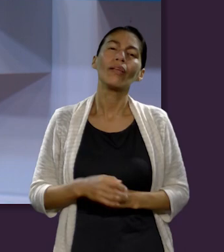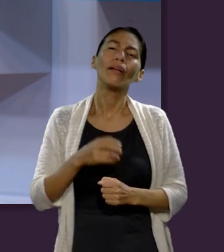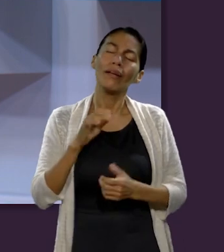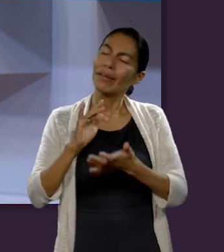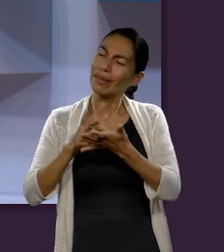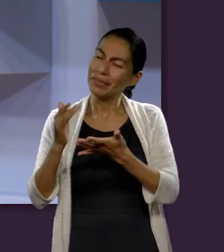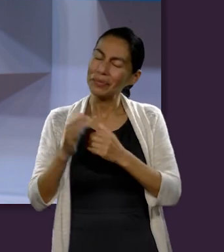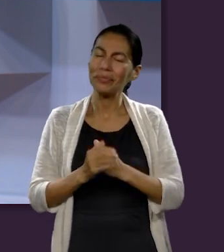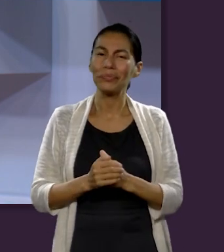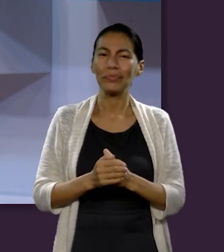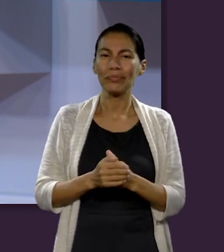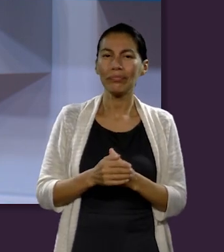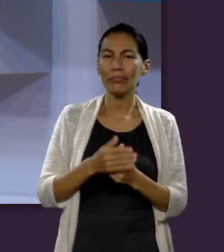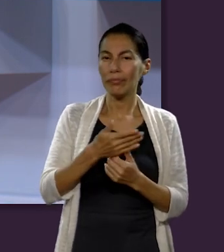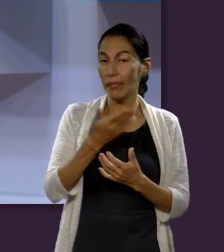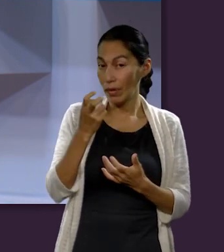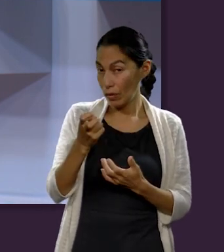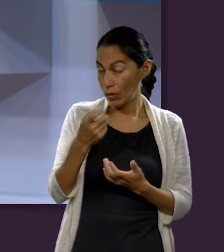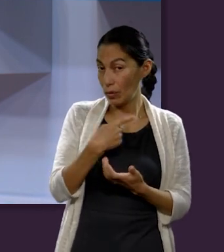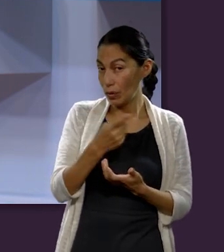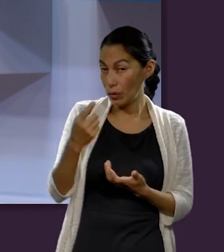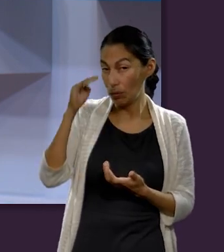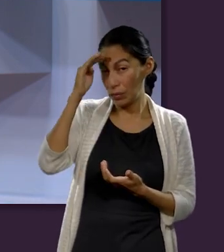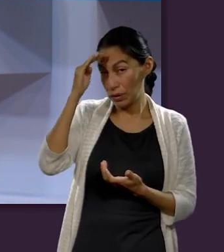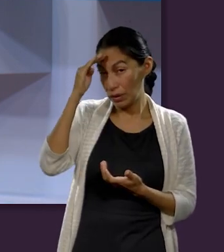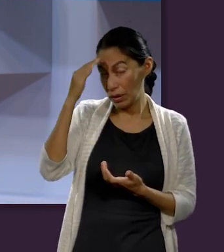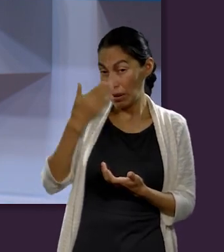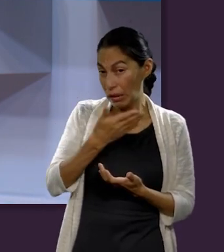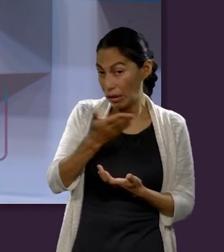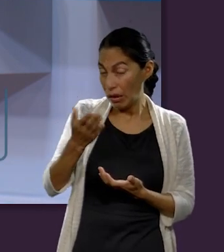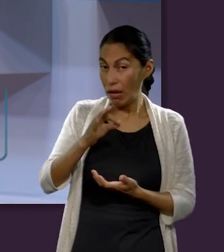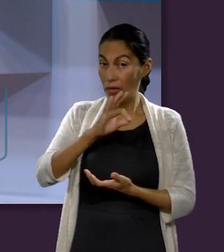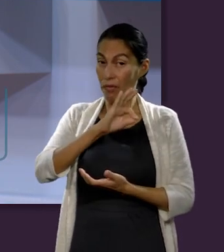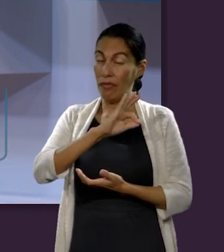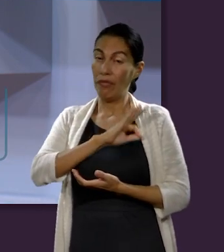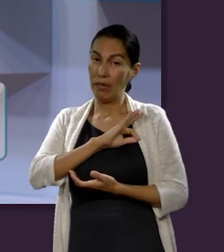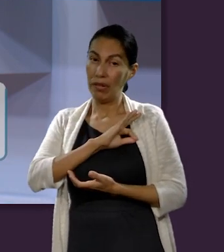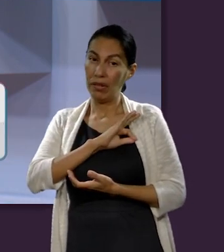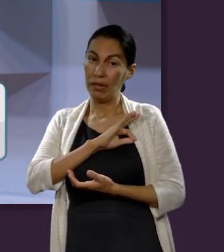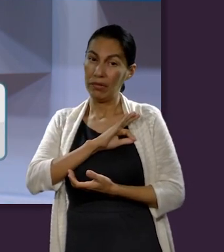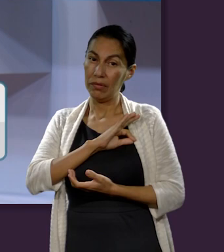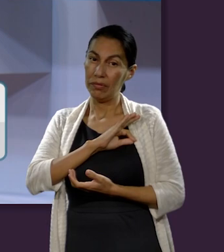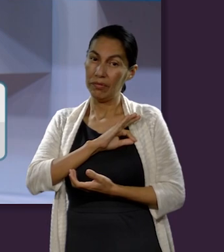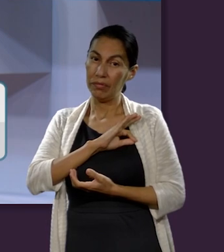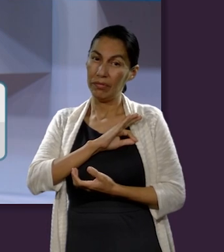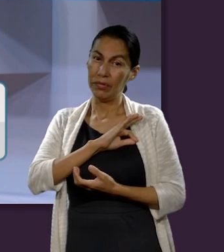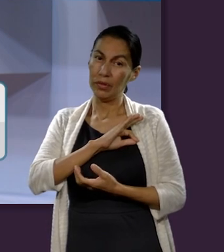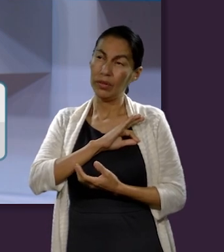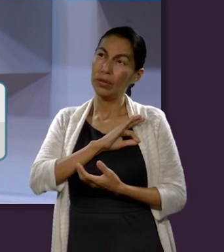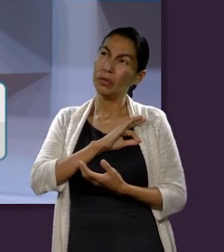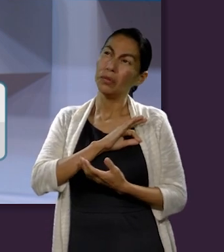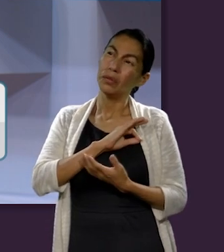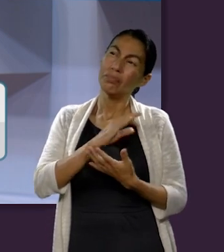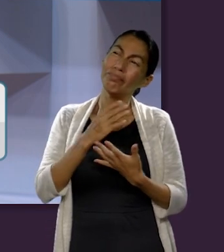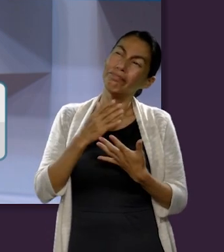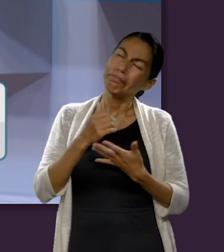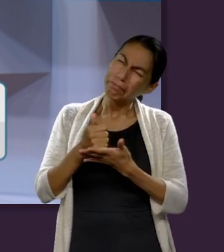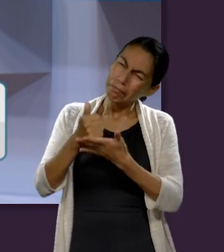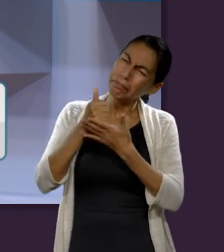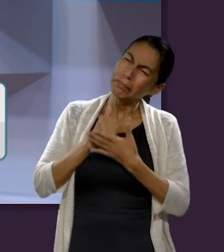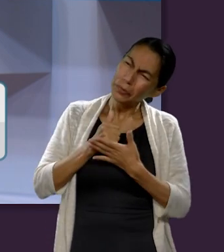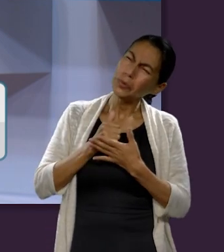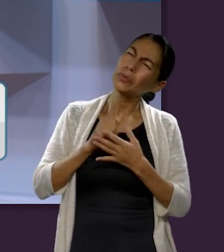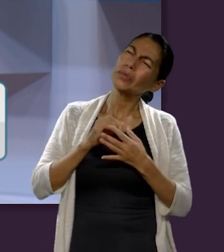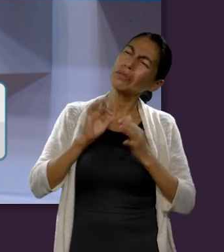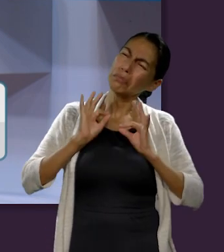podemos meditar en la idea de que la fe es la que nos lleva en esta vida hasta